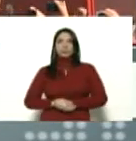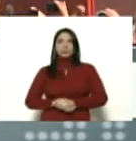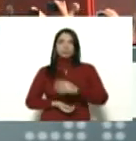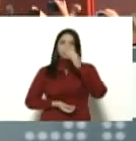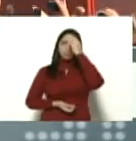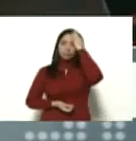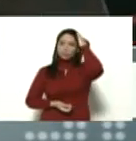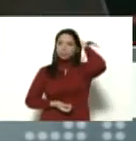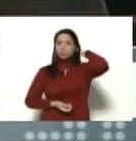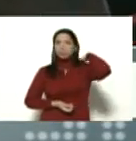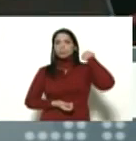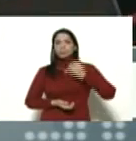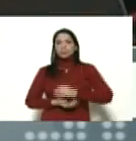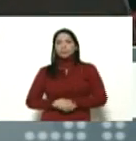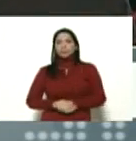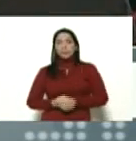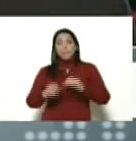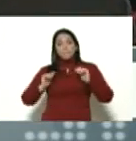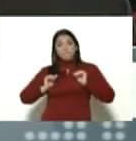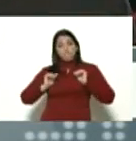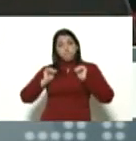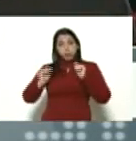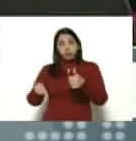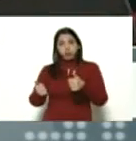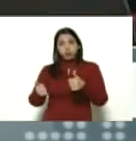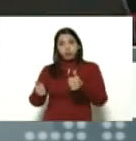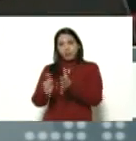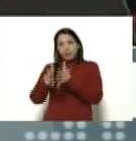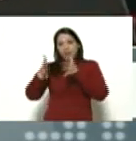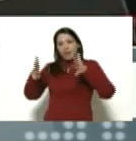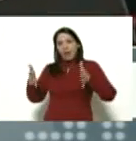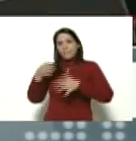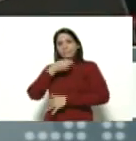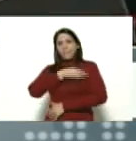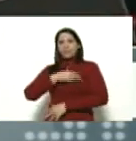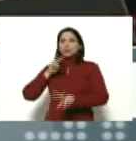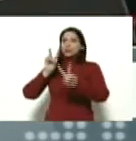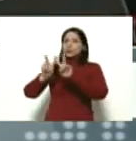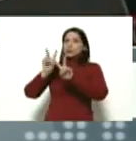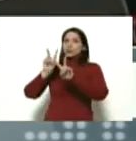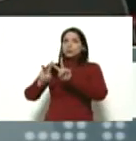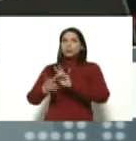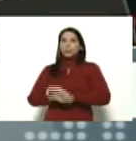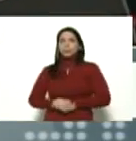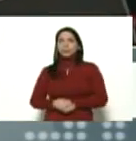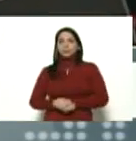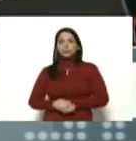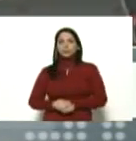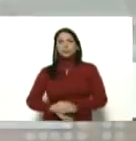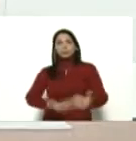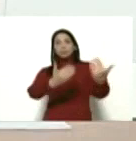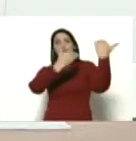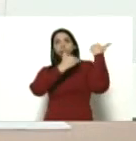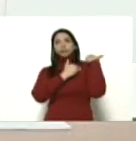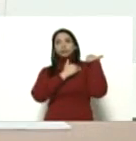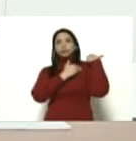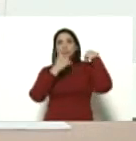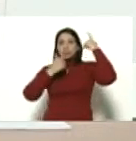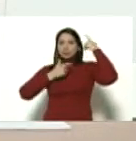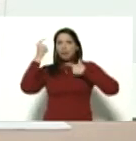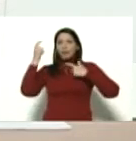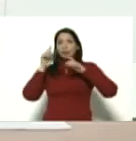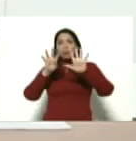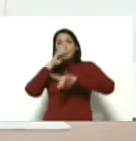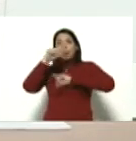de el lanzamiento de la gran misión Vivienda Venezuela por parte del comandante Hugo Chávez, nueve años.